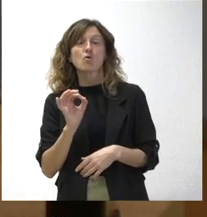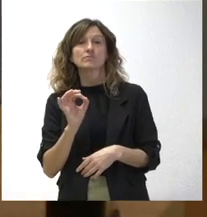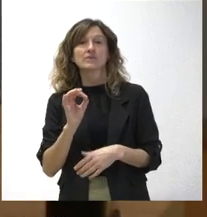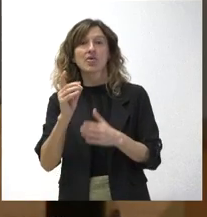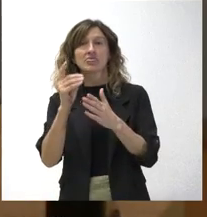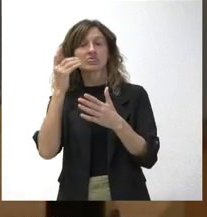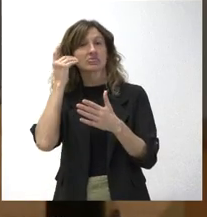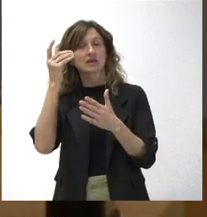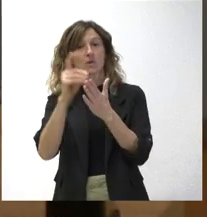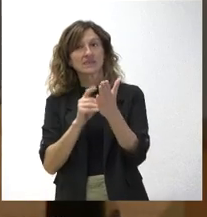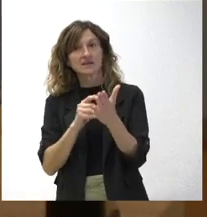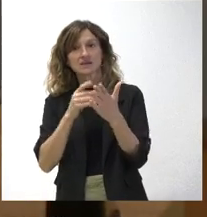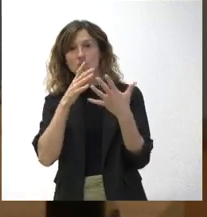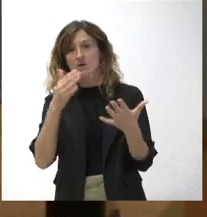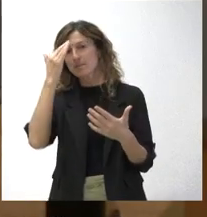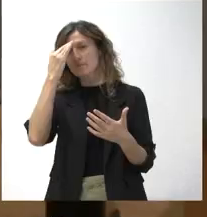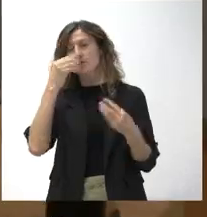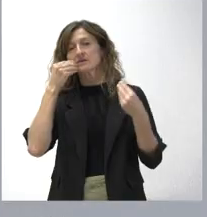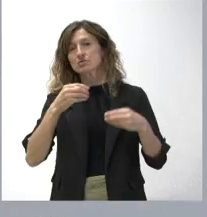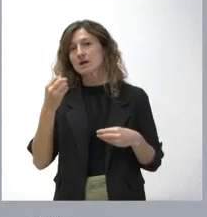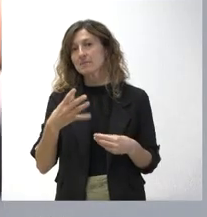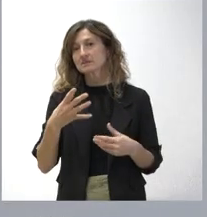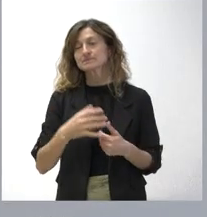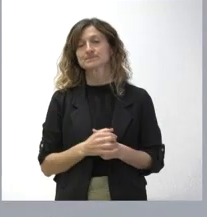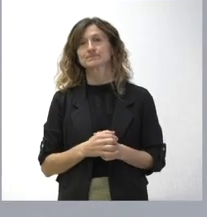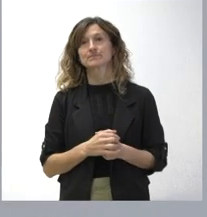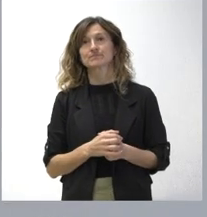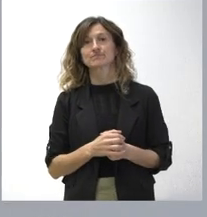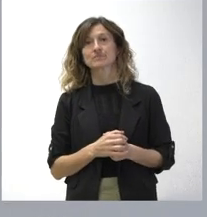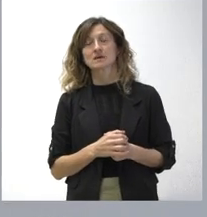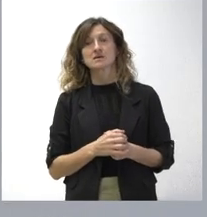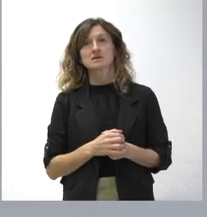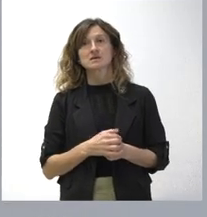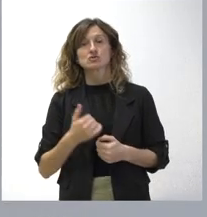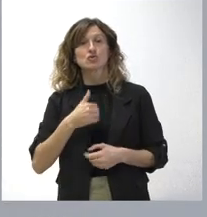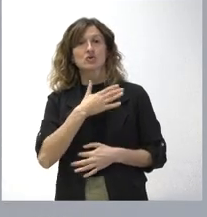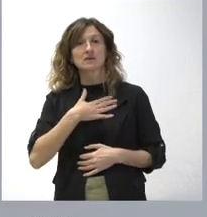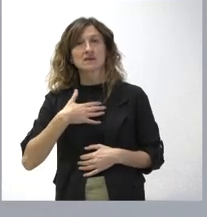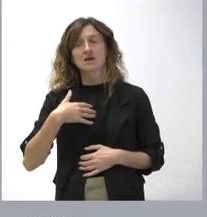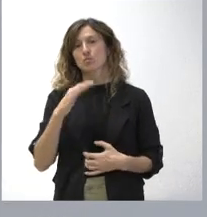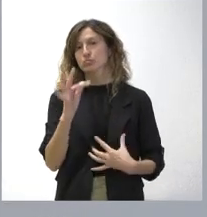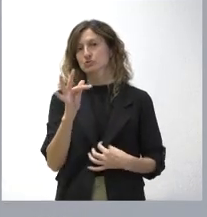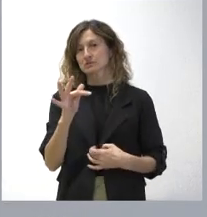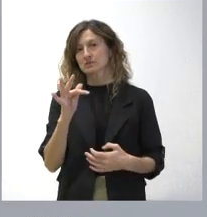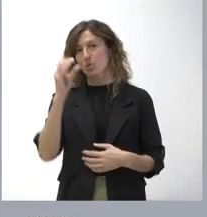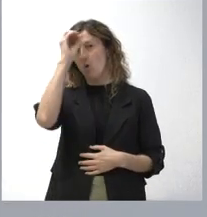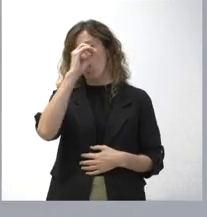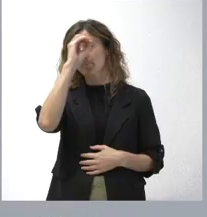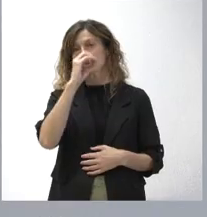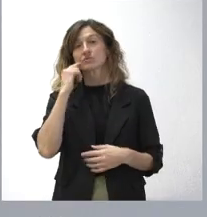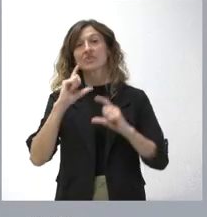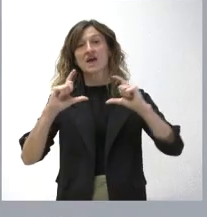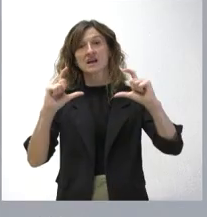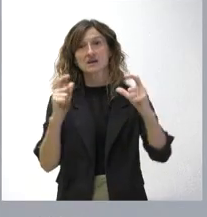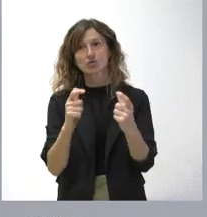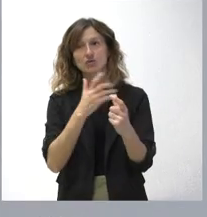decreto actual de memoria histórica. Gracias. Pues yo quiero tener en este momento un espíritu positivo y lo positivo es pensar que en esas reuniones vamos